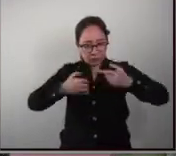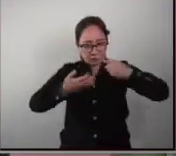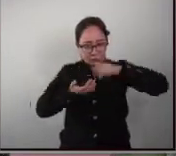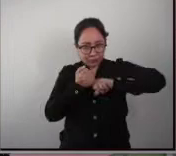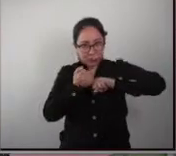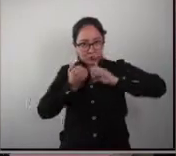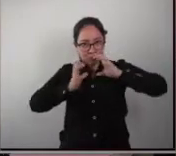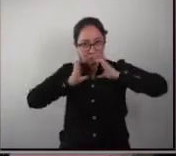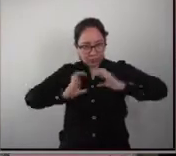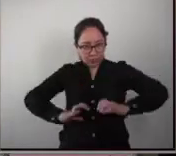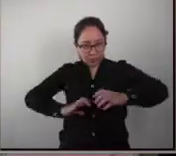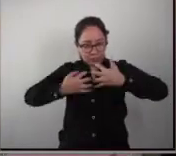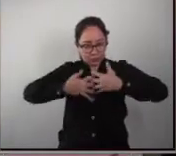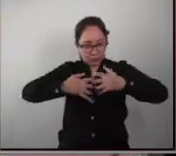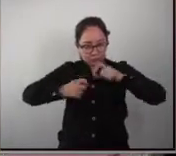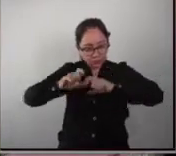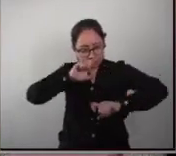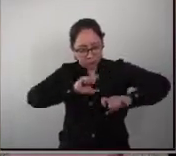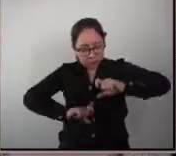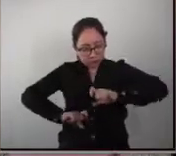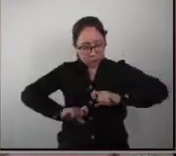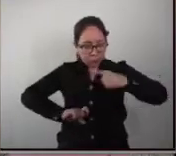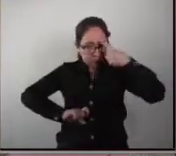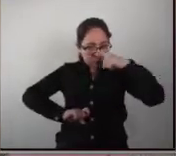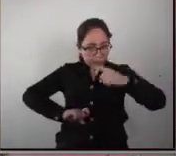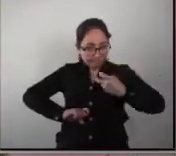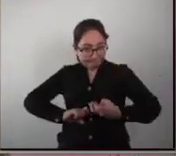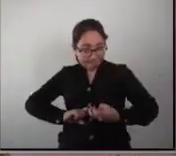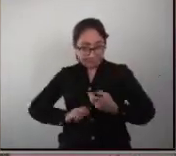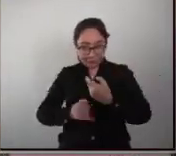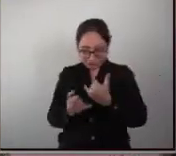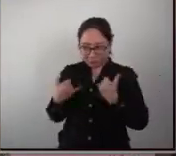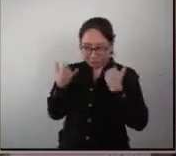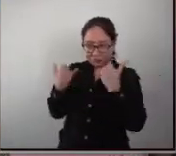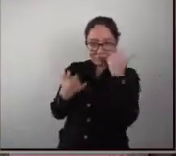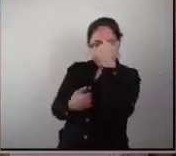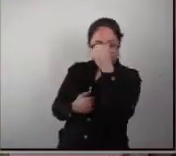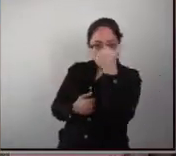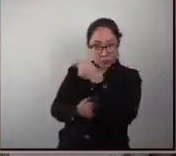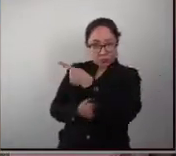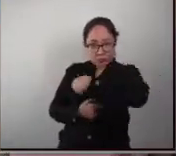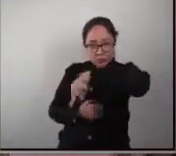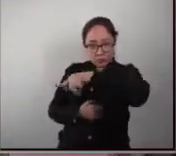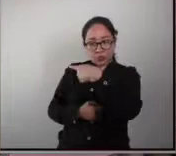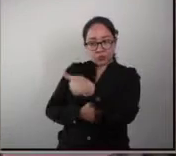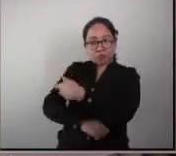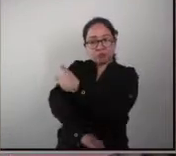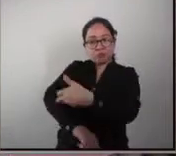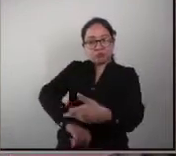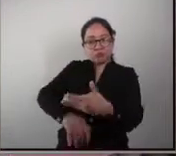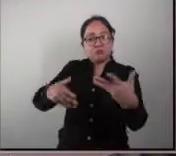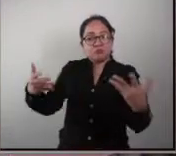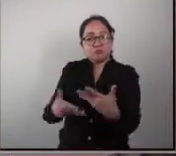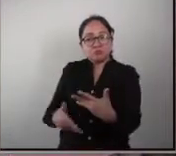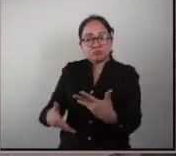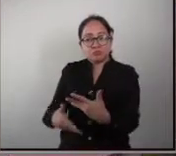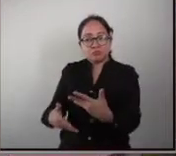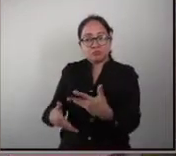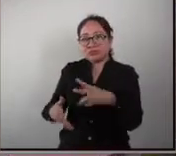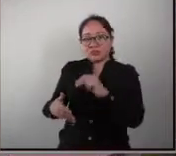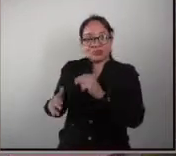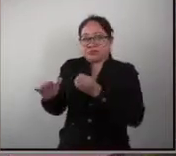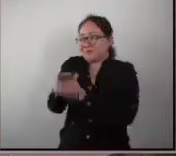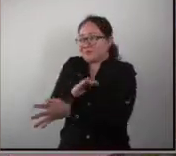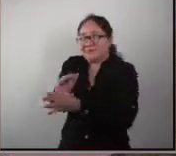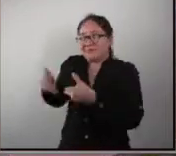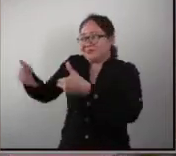poder dar tratamientos a estos jóvenes porque generalmente las familias lo que hacen con sus jóvenes es que ya no los sacan